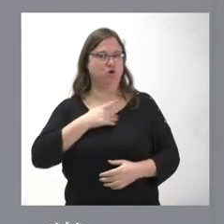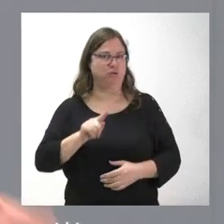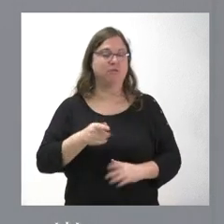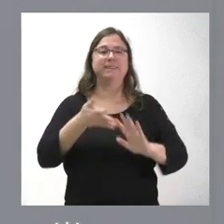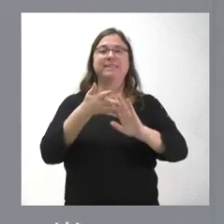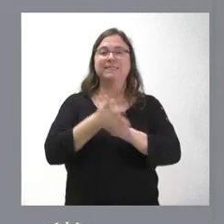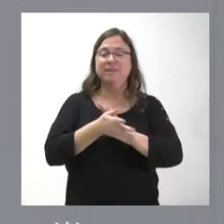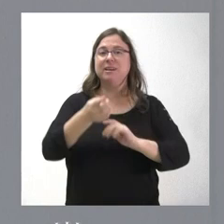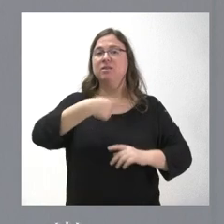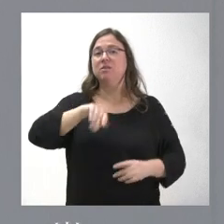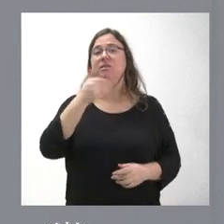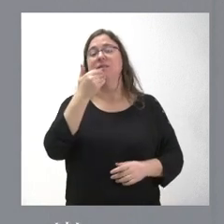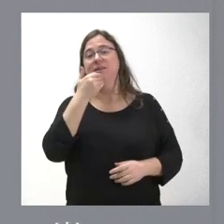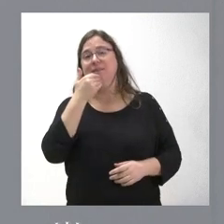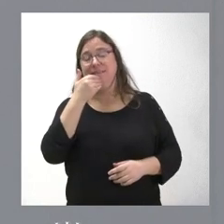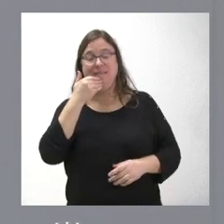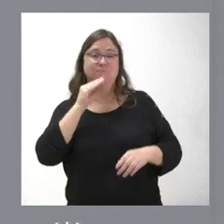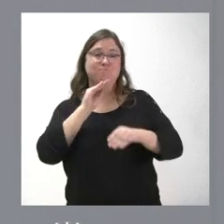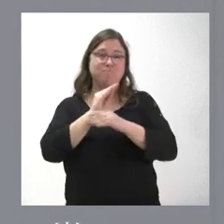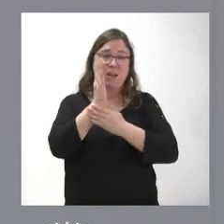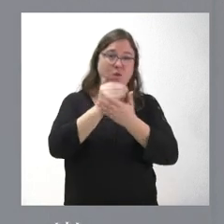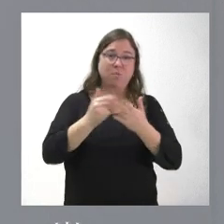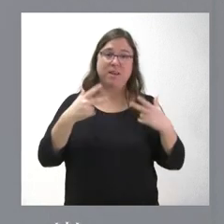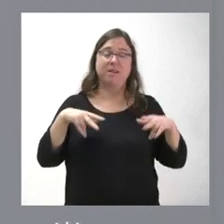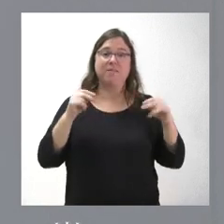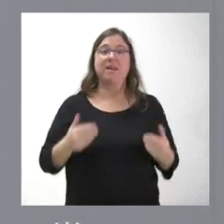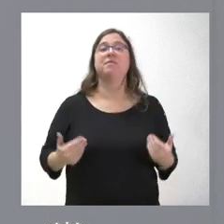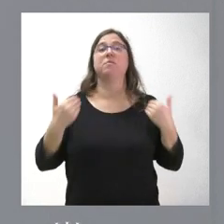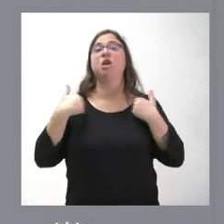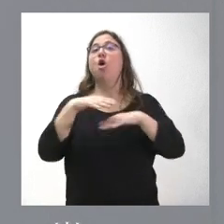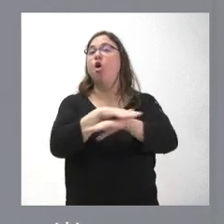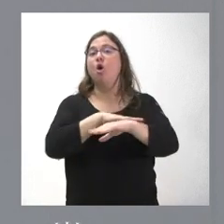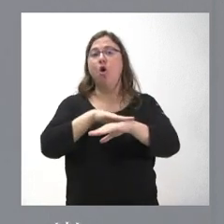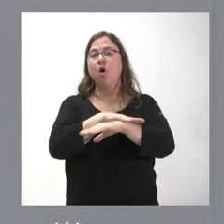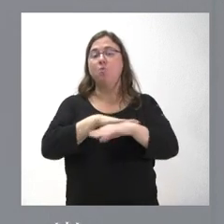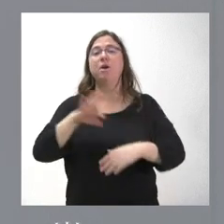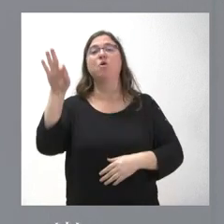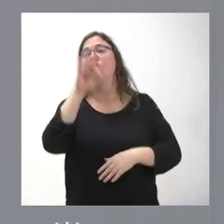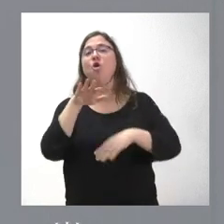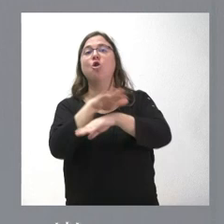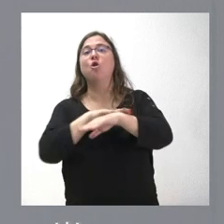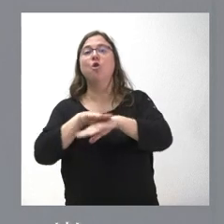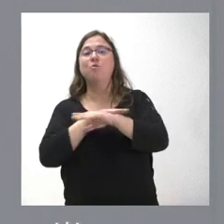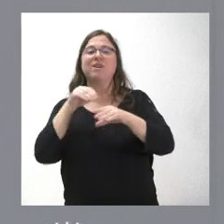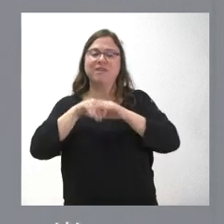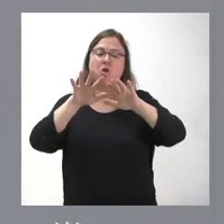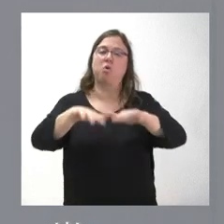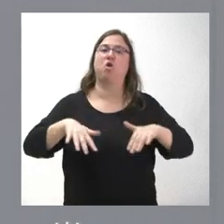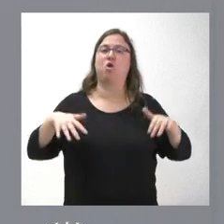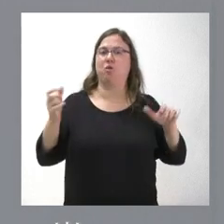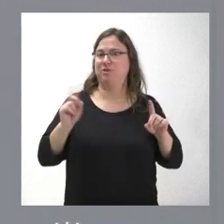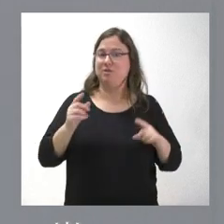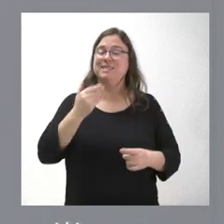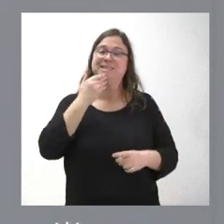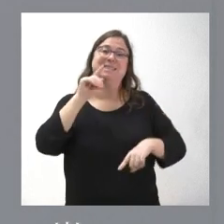en ningún caso la financiación autonómica puede ser una cosa que corresponda solo al Gobierno, aisladamente o al Gobierno dentro del Congreso de los Diputados, sin